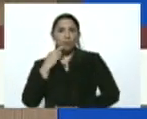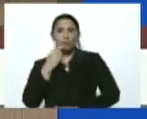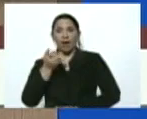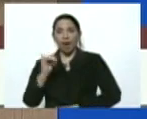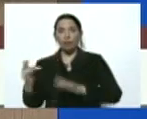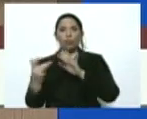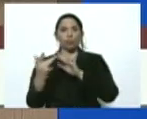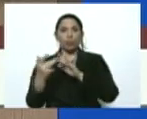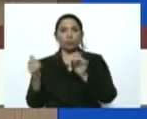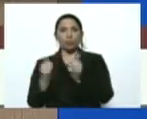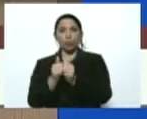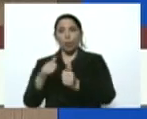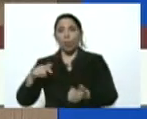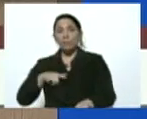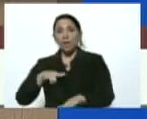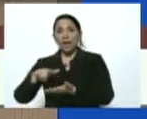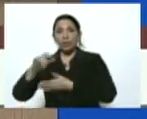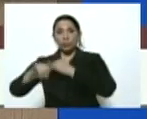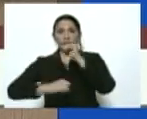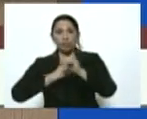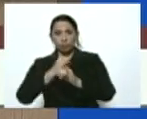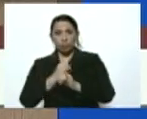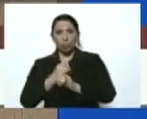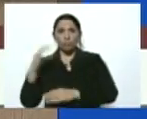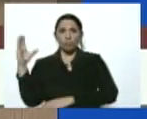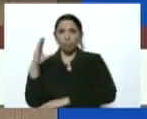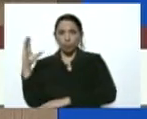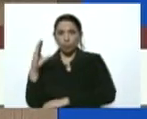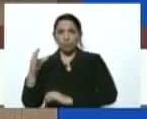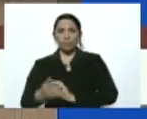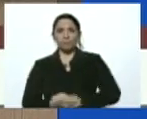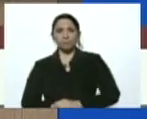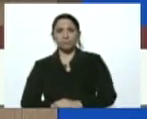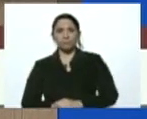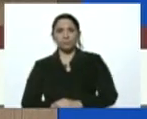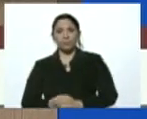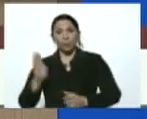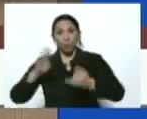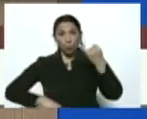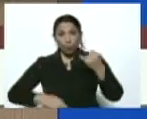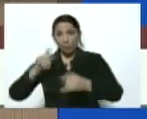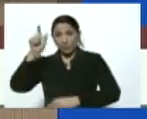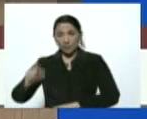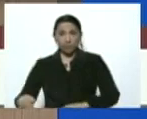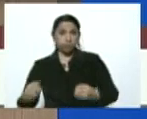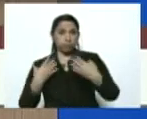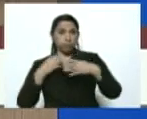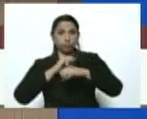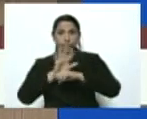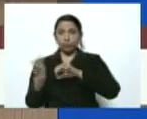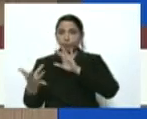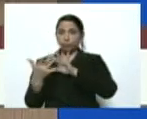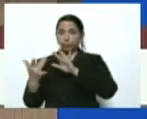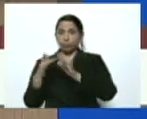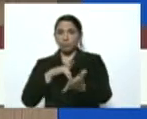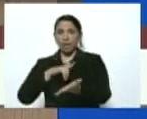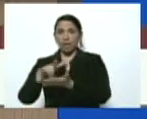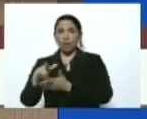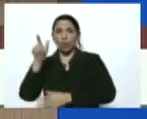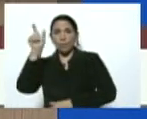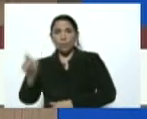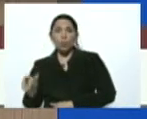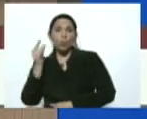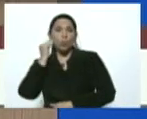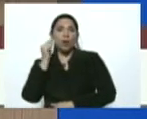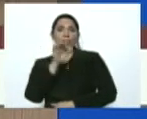contacto con un viajero internacional de Colombia. Y el último caso de contacto con viajeros es una mujer